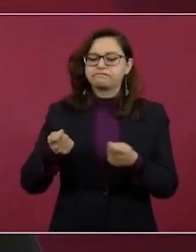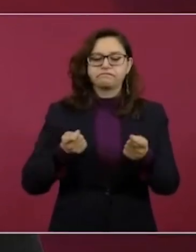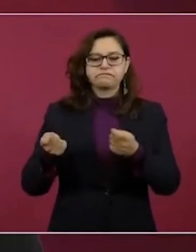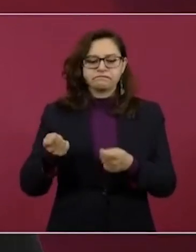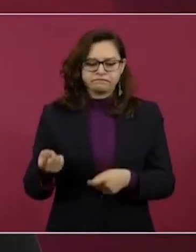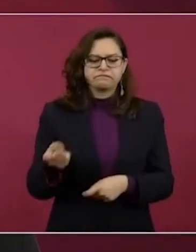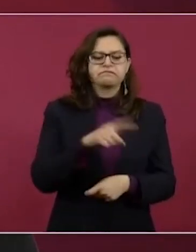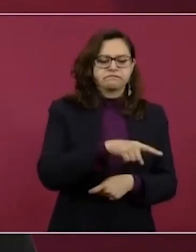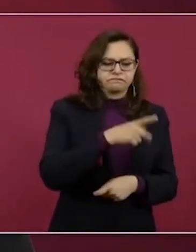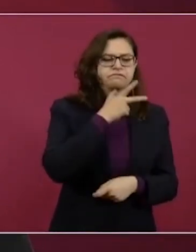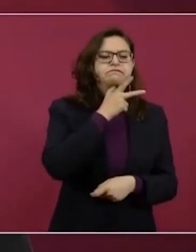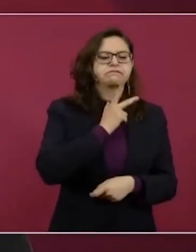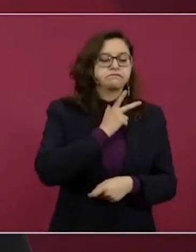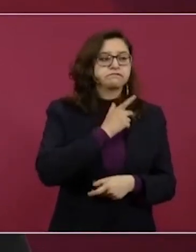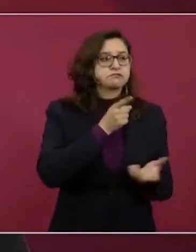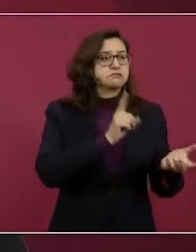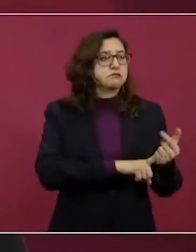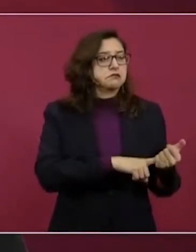Ucrania.